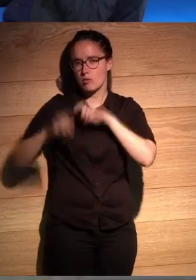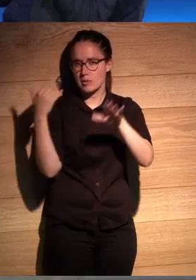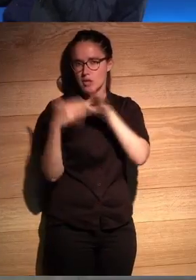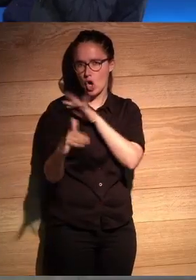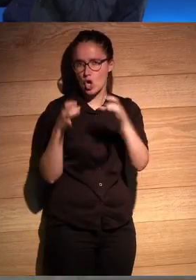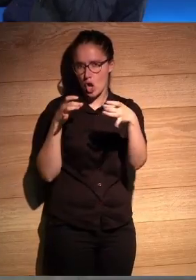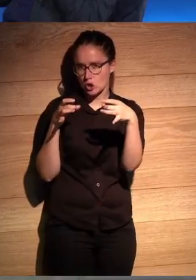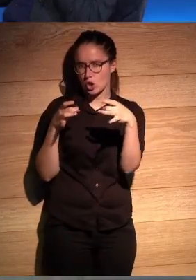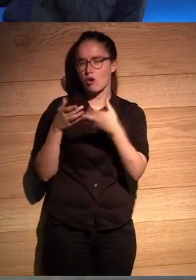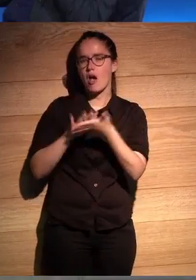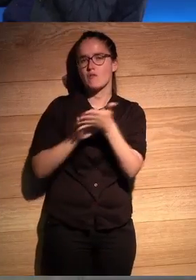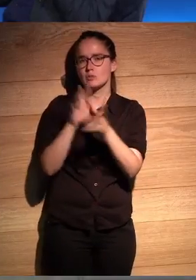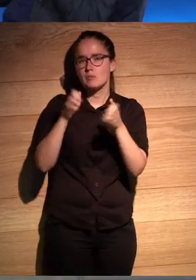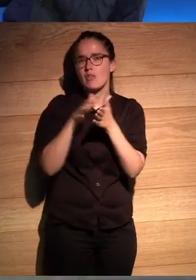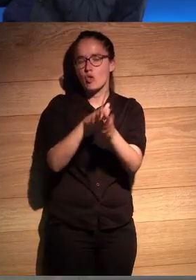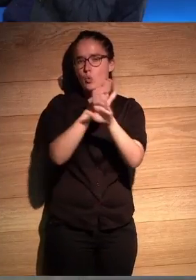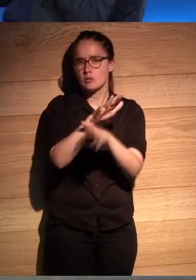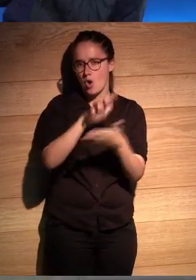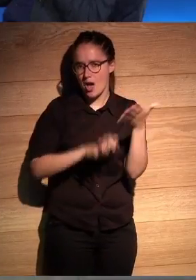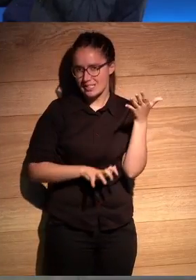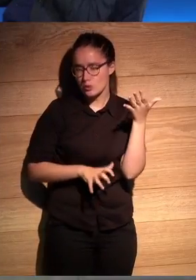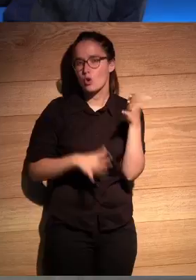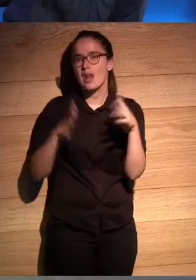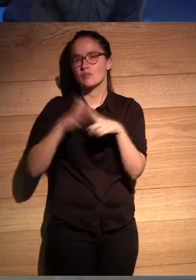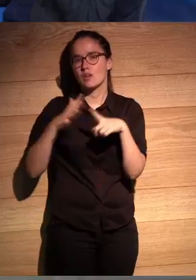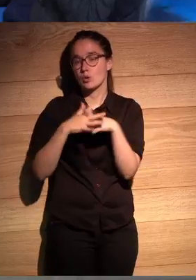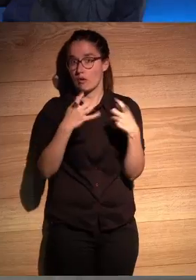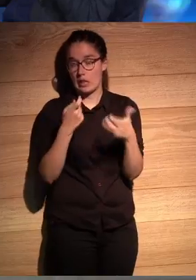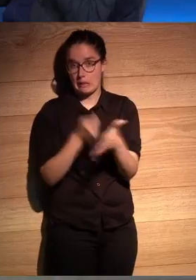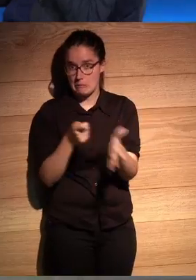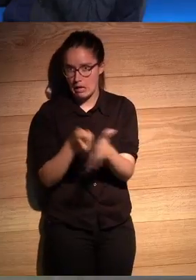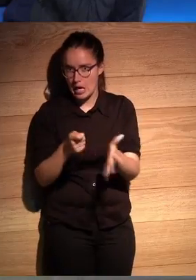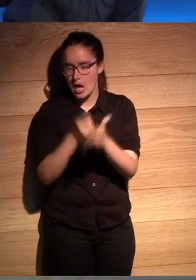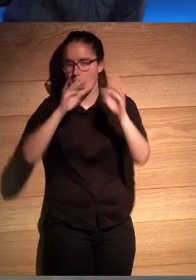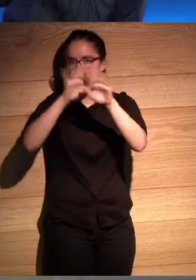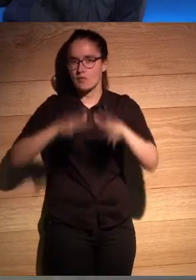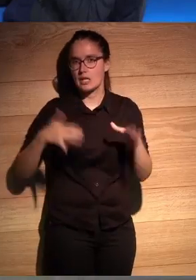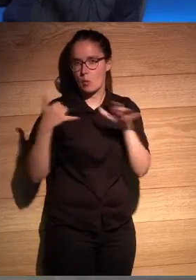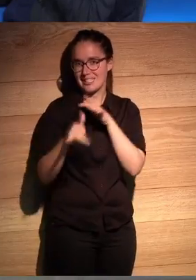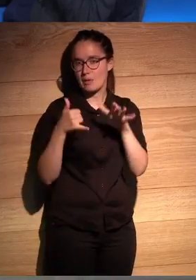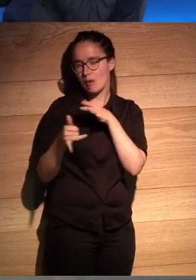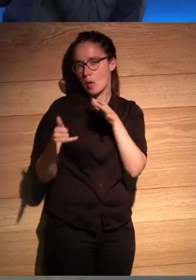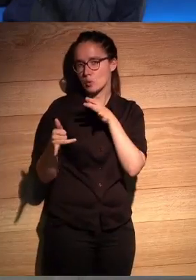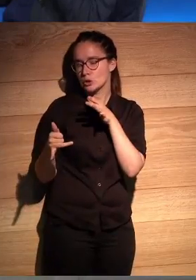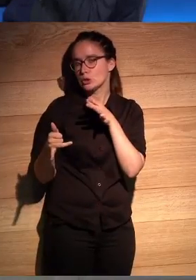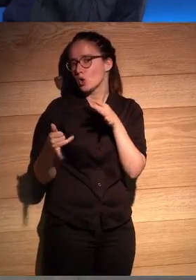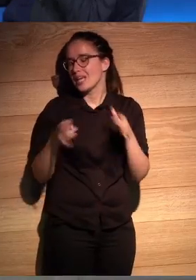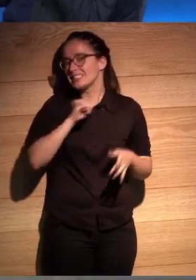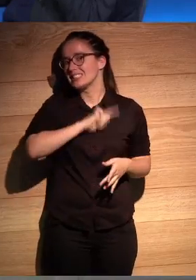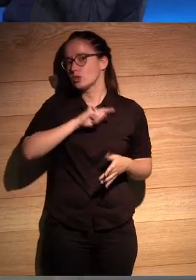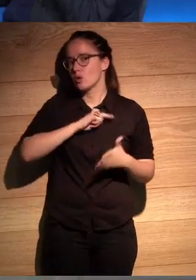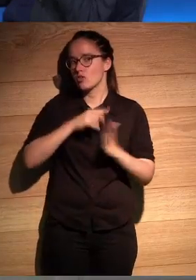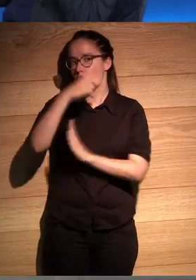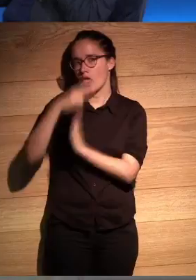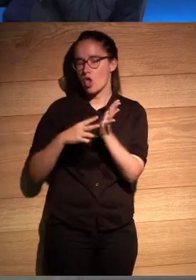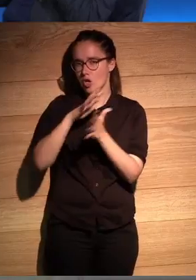electrónico comentamos la edición de su último artículo las facturas pendientes de pagar y al final whatsappeamos sobre lo que sintió al